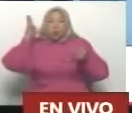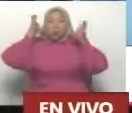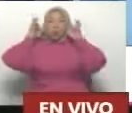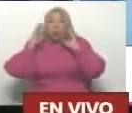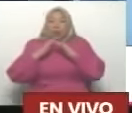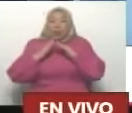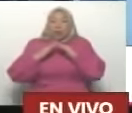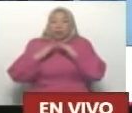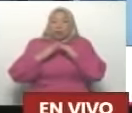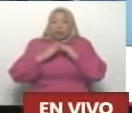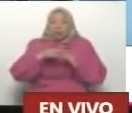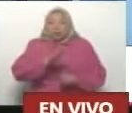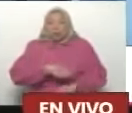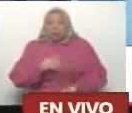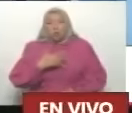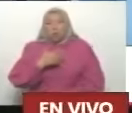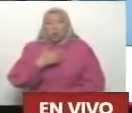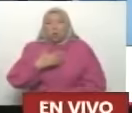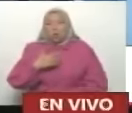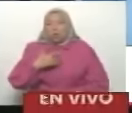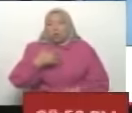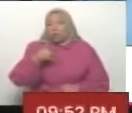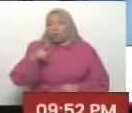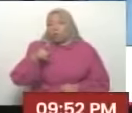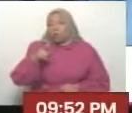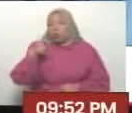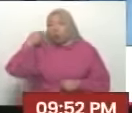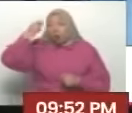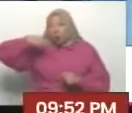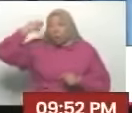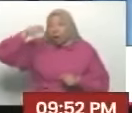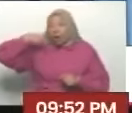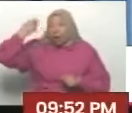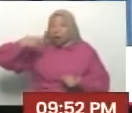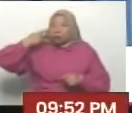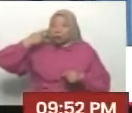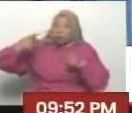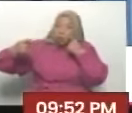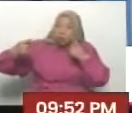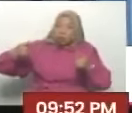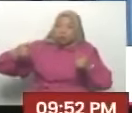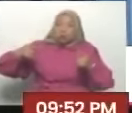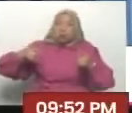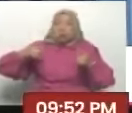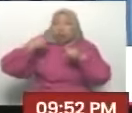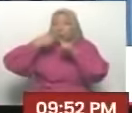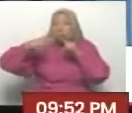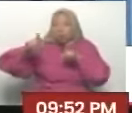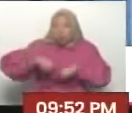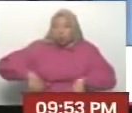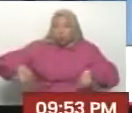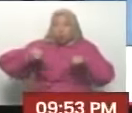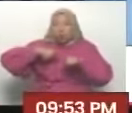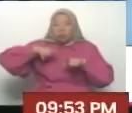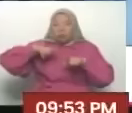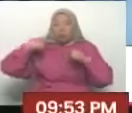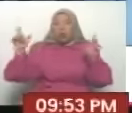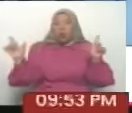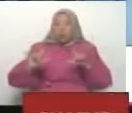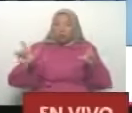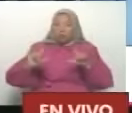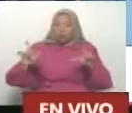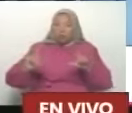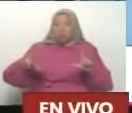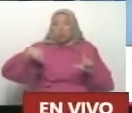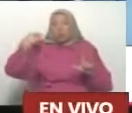Que tú pudieras ir al cine, y ver unas imágenes, que se habían grabado en otro lugar. Y luego la televisión.